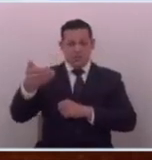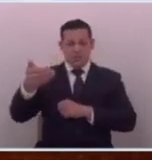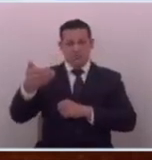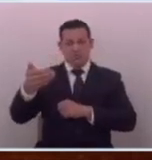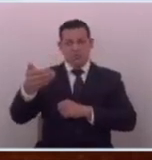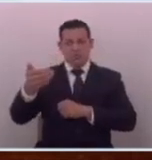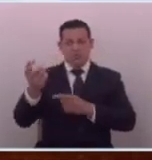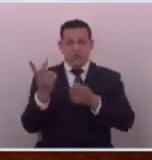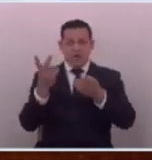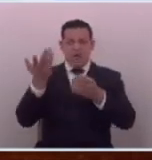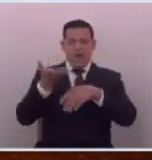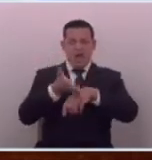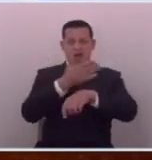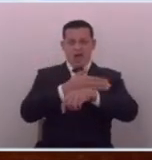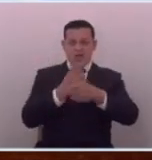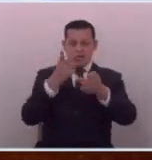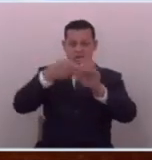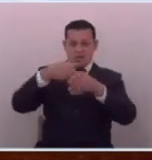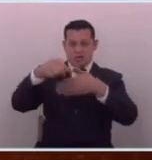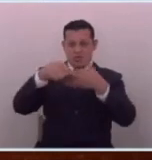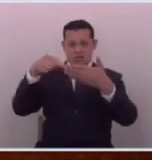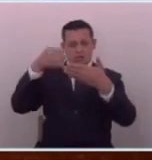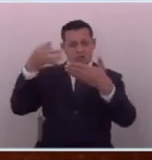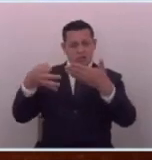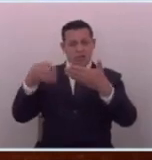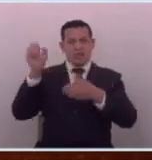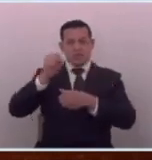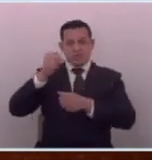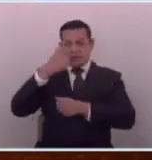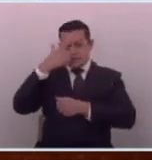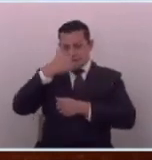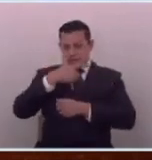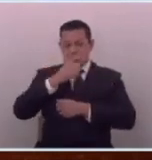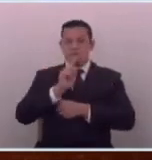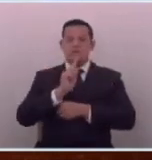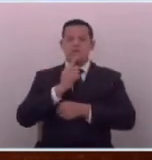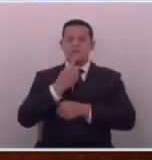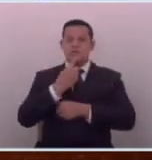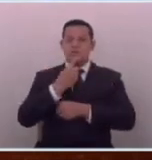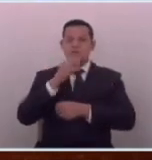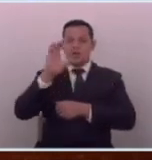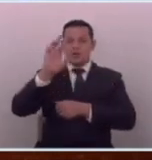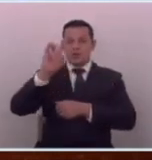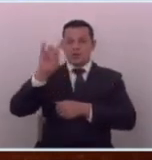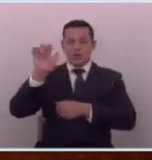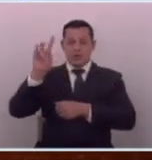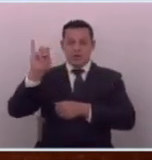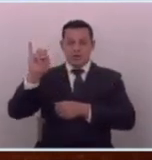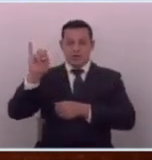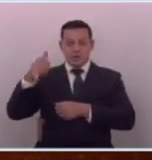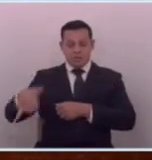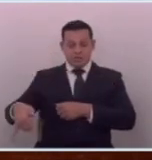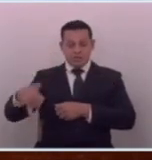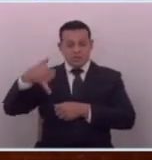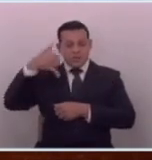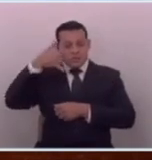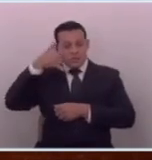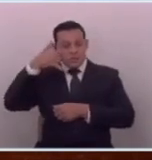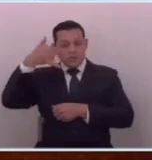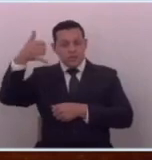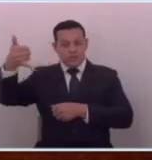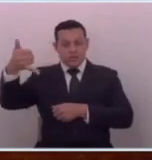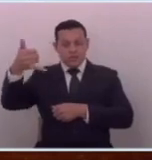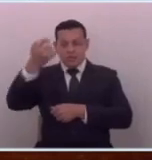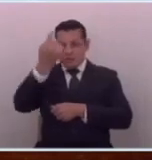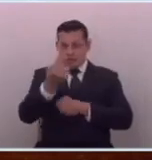entrar a esta asamblea si tristemente era en serio que Alfredo Cristiani levantaba el teléfono llamaba al